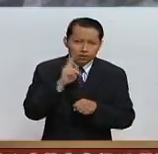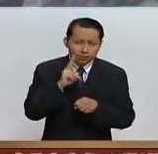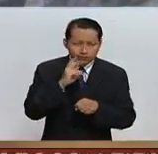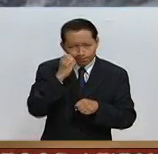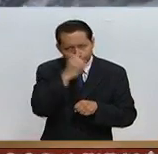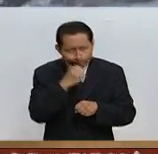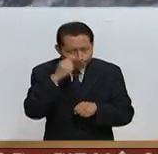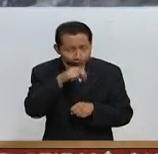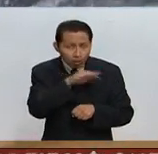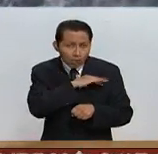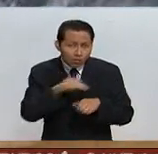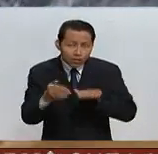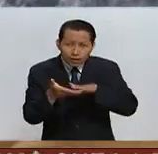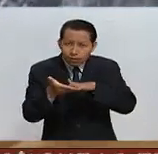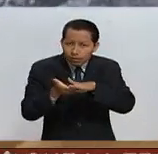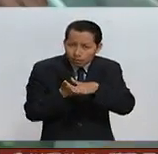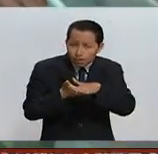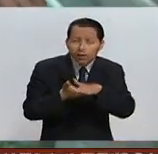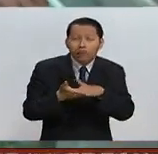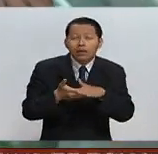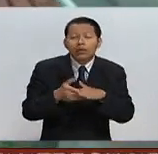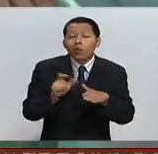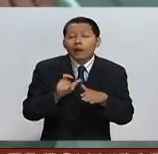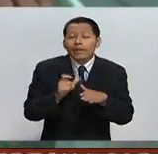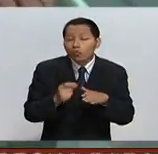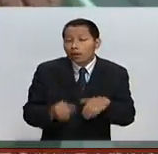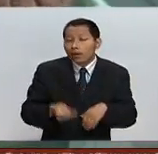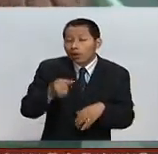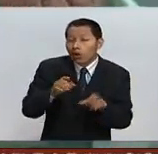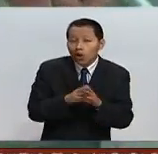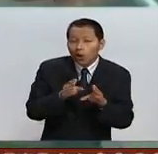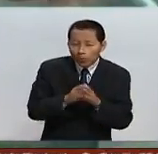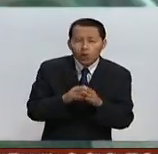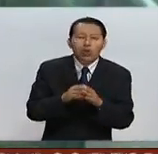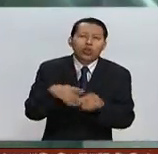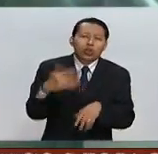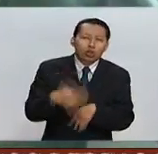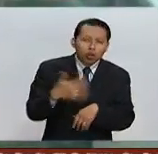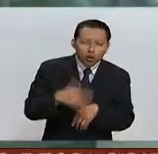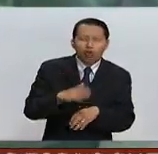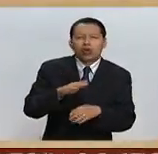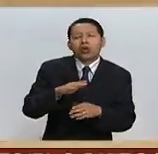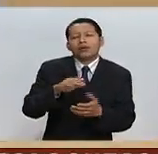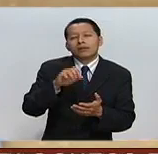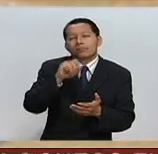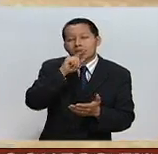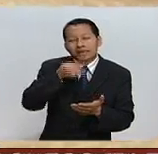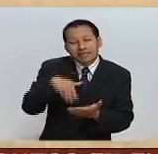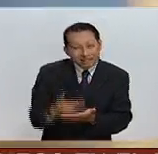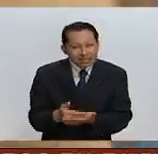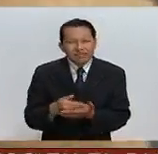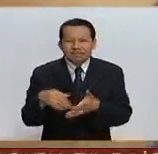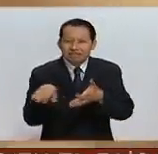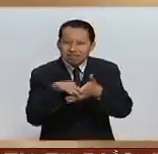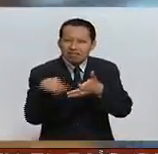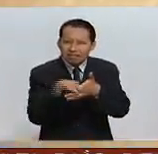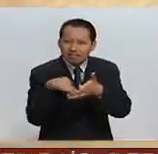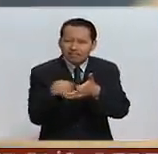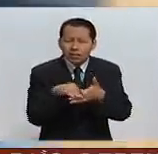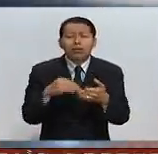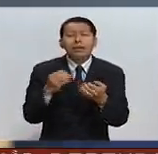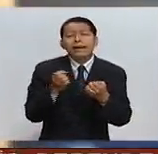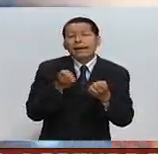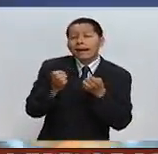creciendo el niño si presenta dolor caídas frecuentes que cuando haga ejercicio o